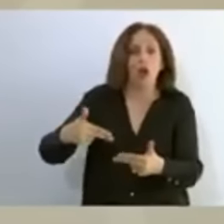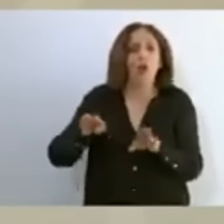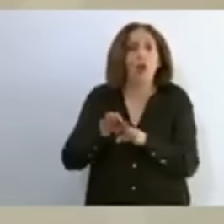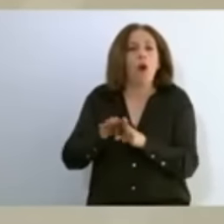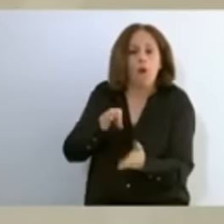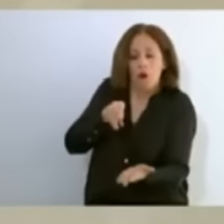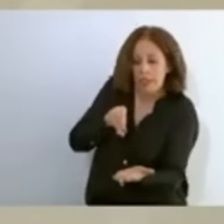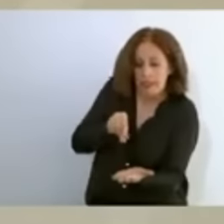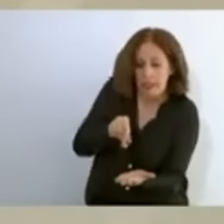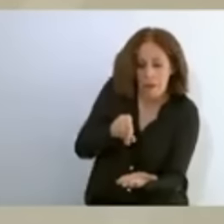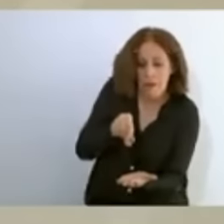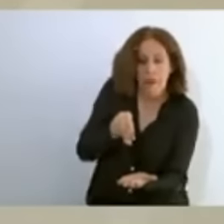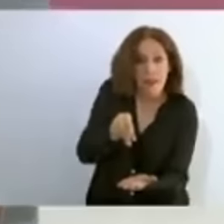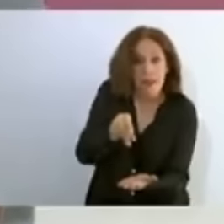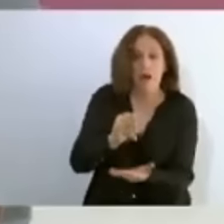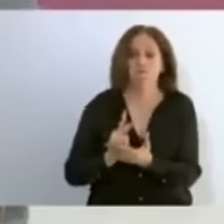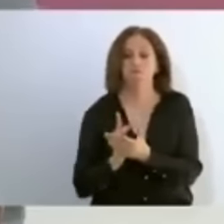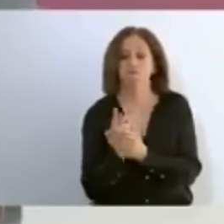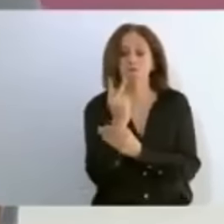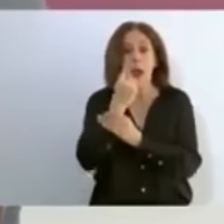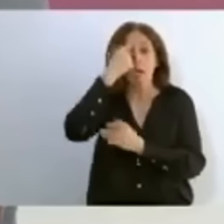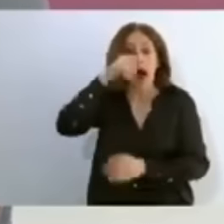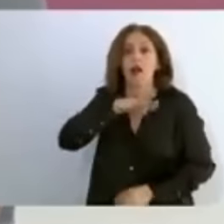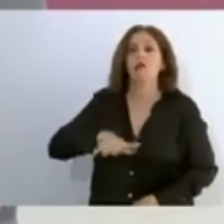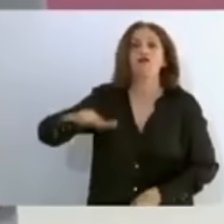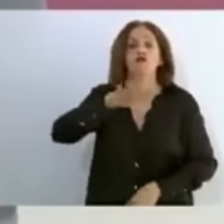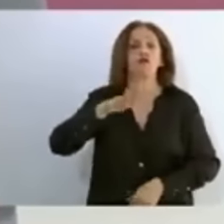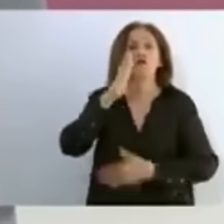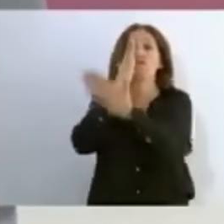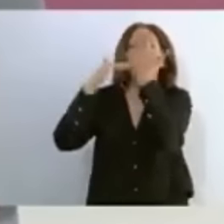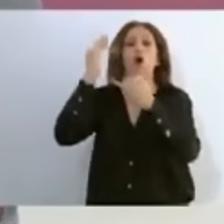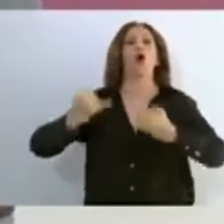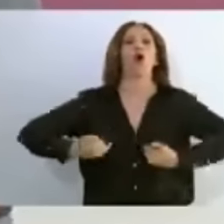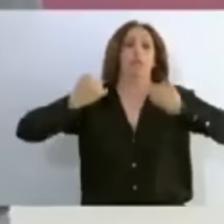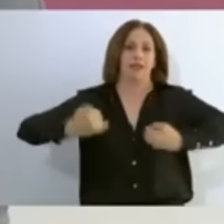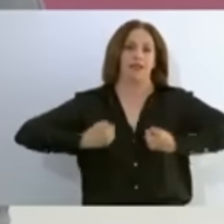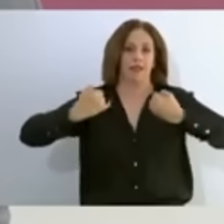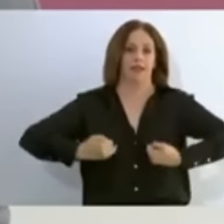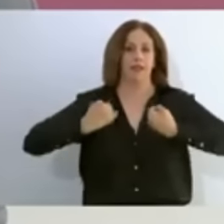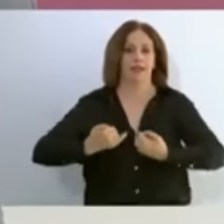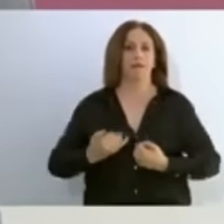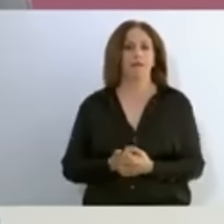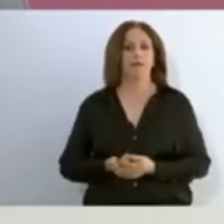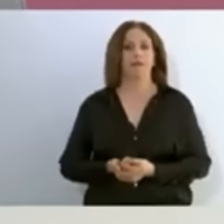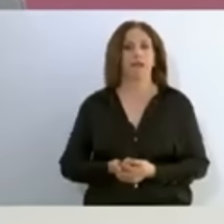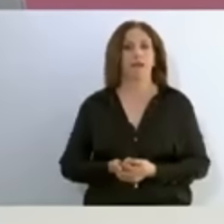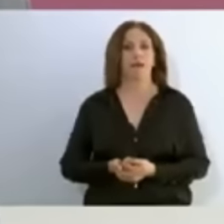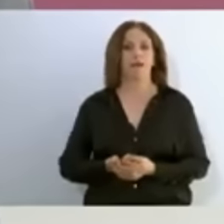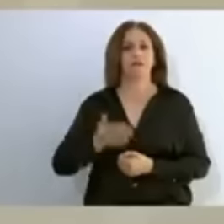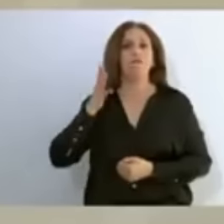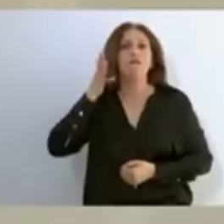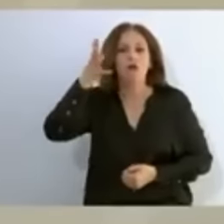para sacarlos del olvido oficial que habían decretado los regímenes autoritarios y neoliberales del pasado.